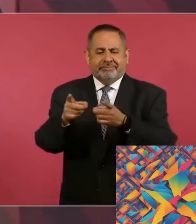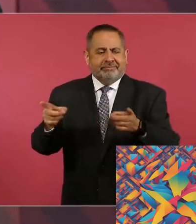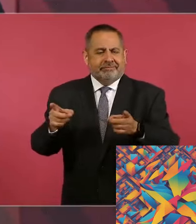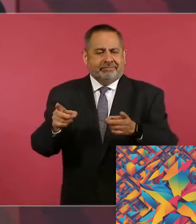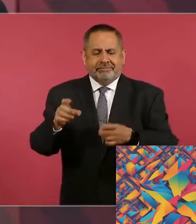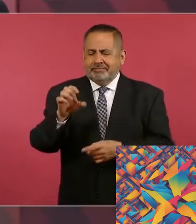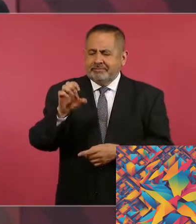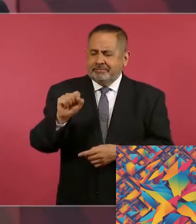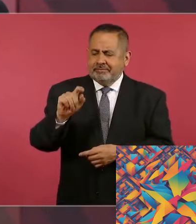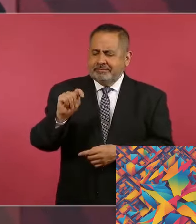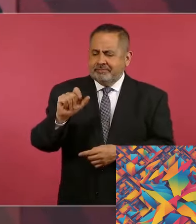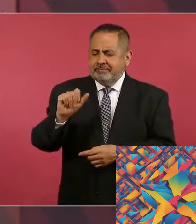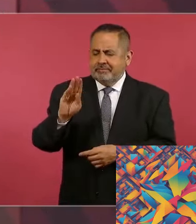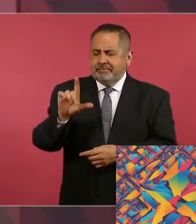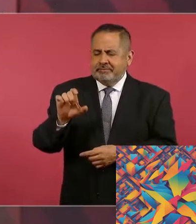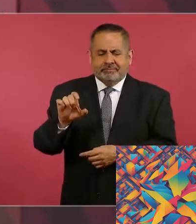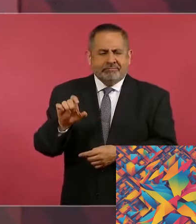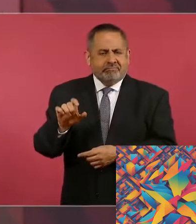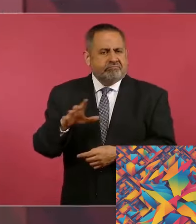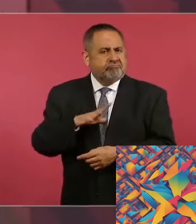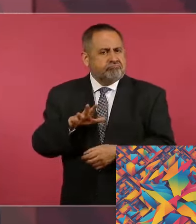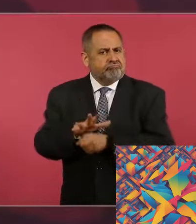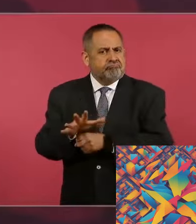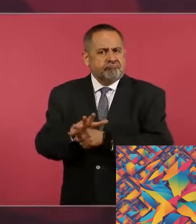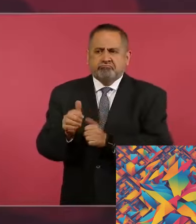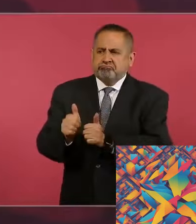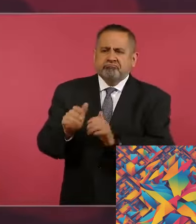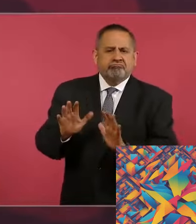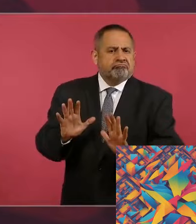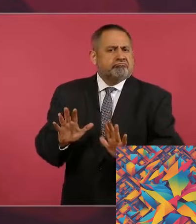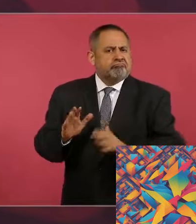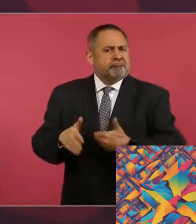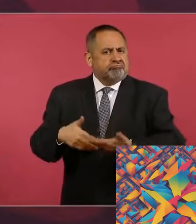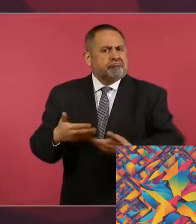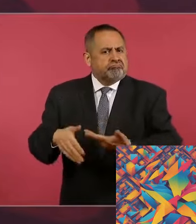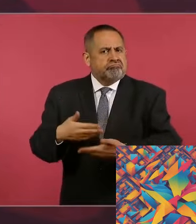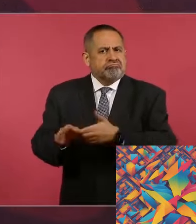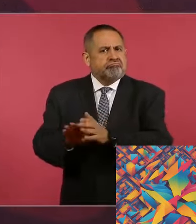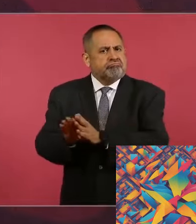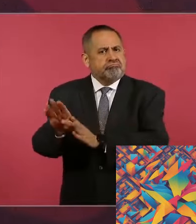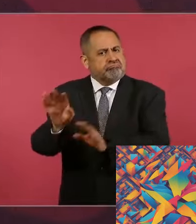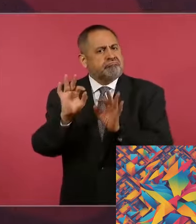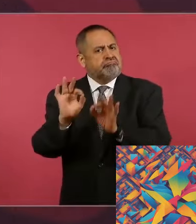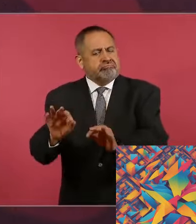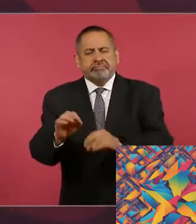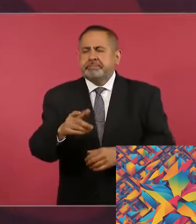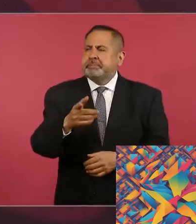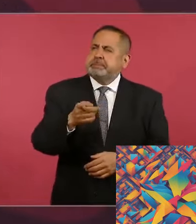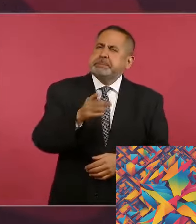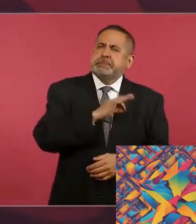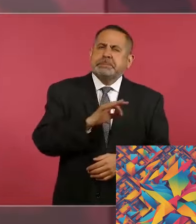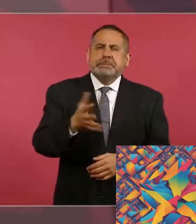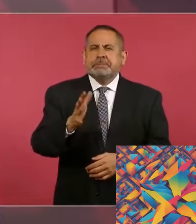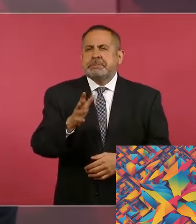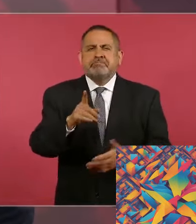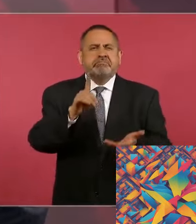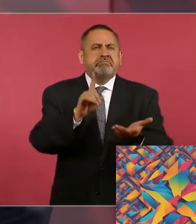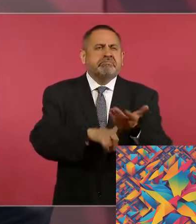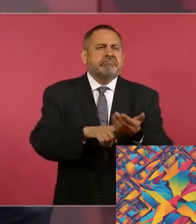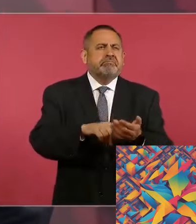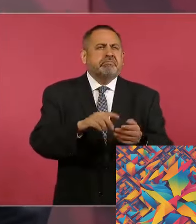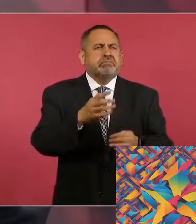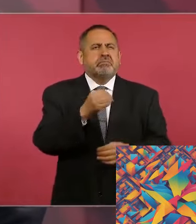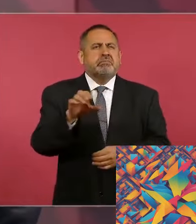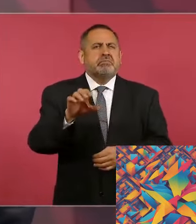Manuel López Obrador ha recibido un notable voto de confianza por parte de la ciudadanía, según los últimos datos revelados por una encuesta nacional del